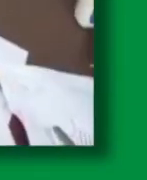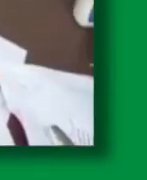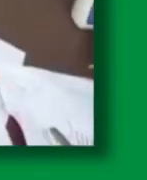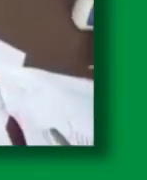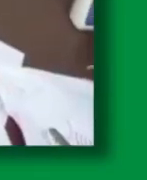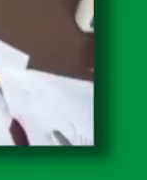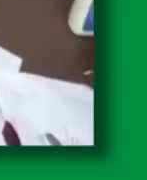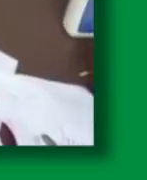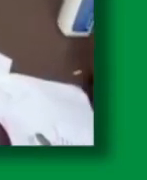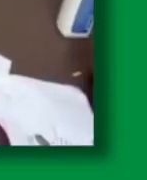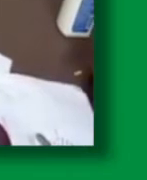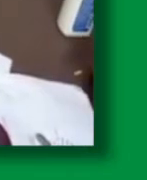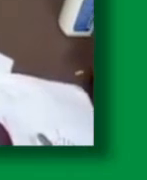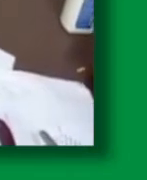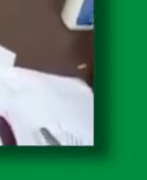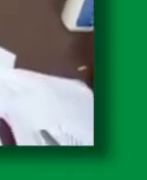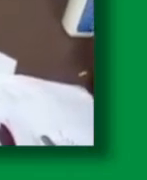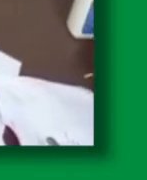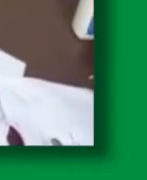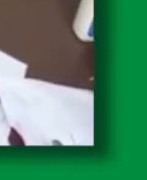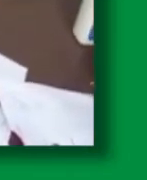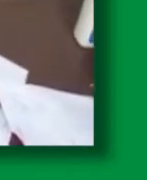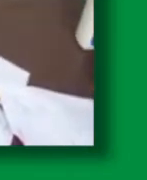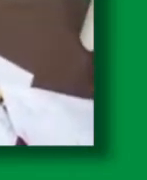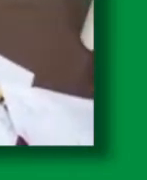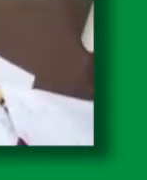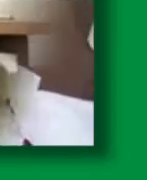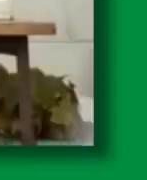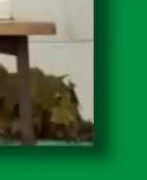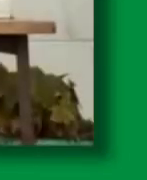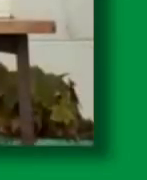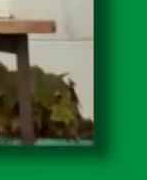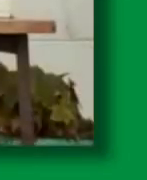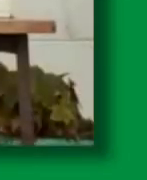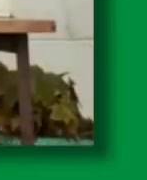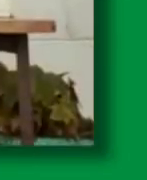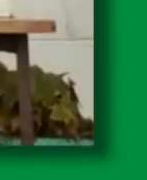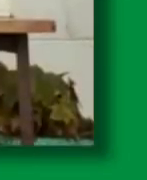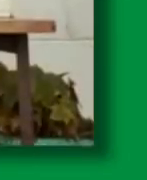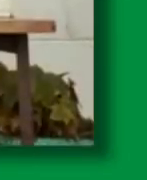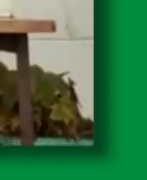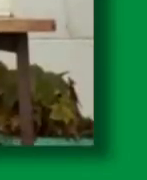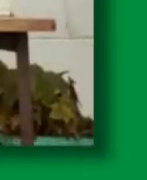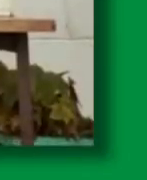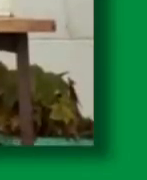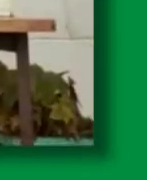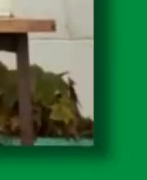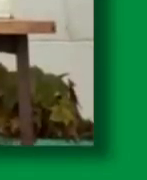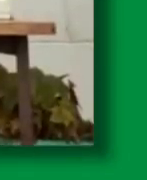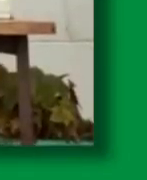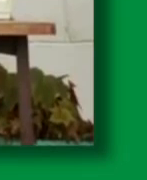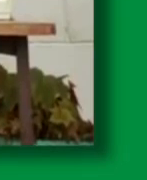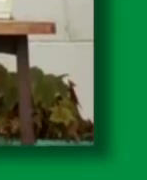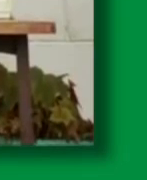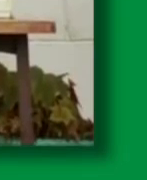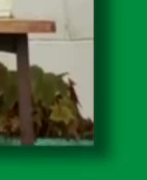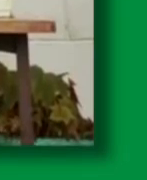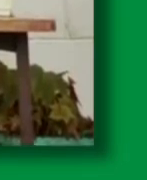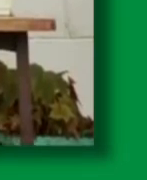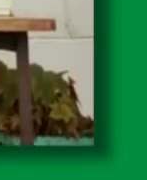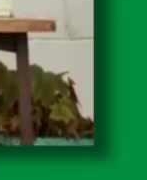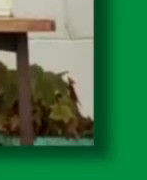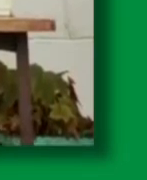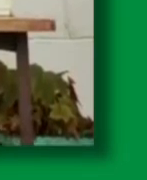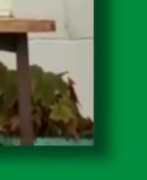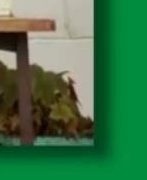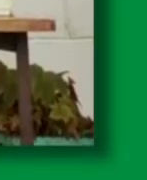armar nuestra tarjeta. Como ven, podemos ir incorporando diferentes elementos. Al final tenemos una